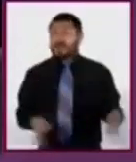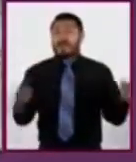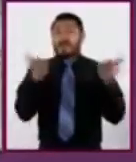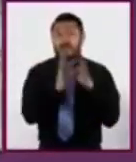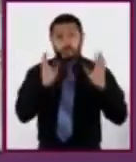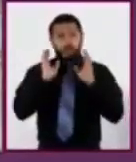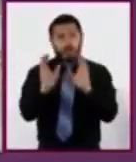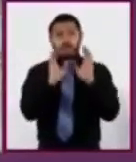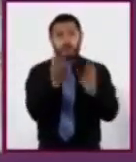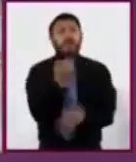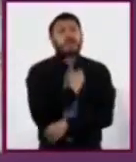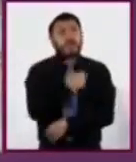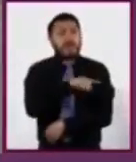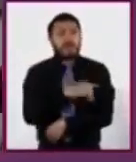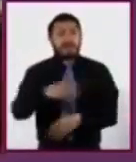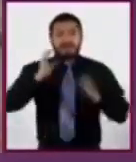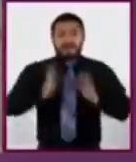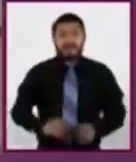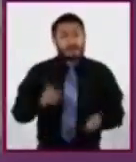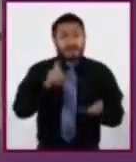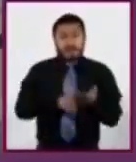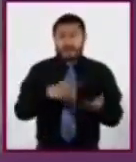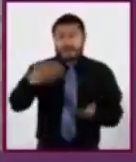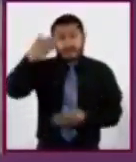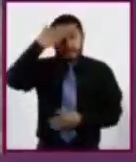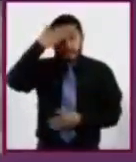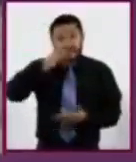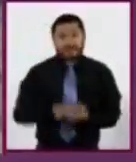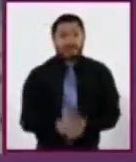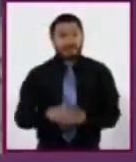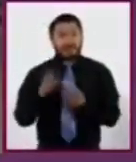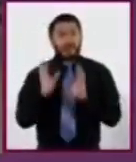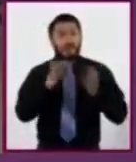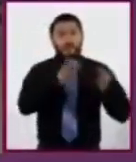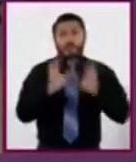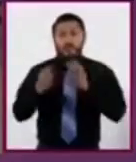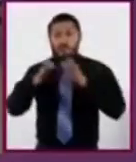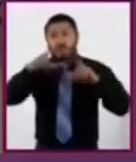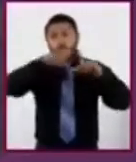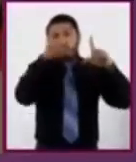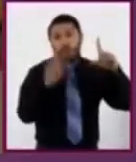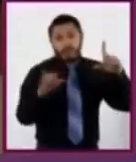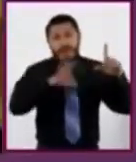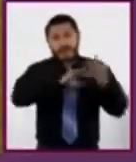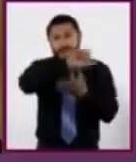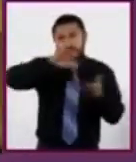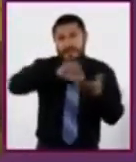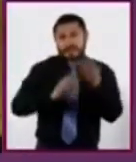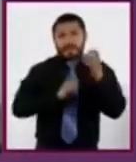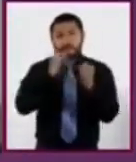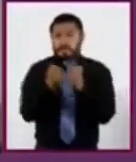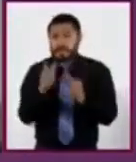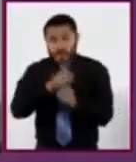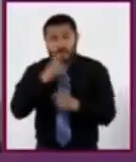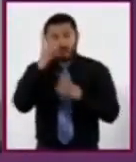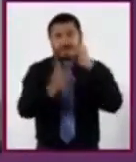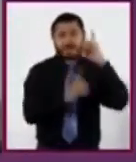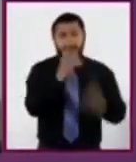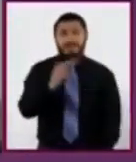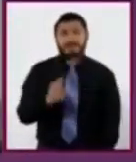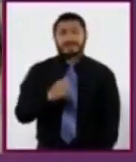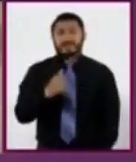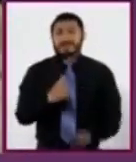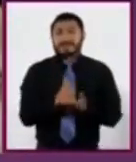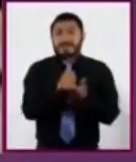nuestra salud física y mental. En muchas comunidades del país, hay centros sociales y deportivos que nos permiten